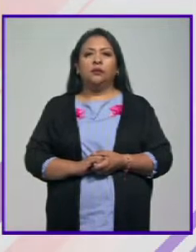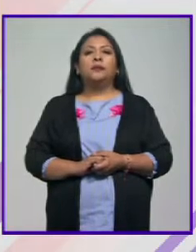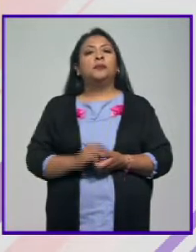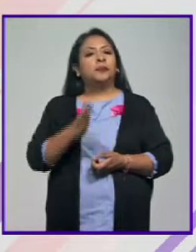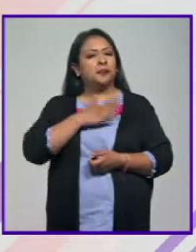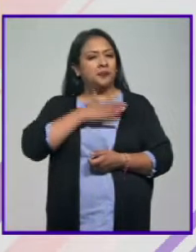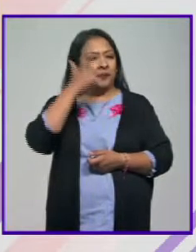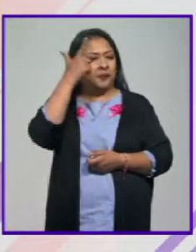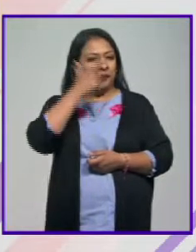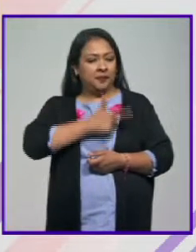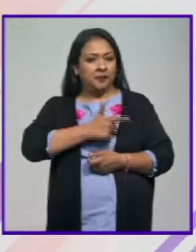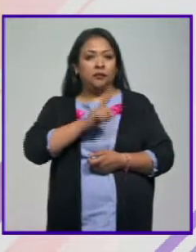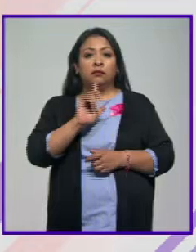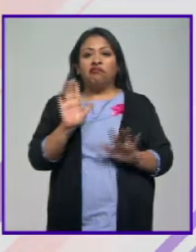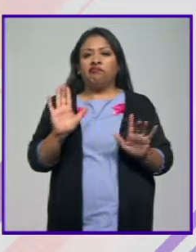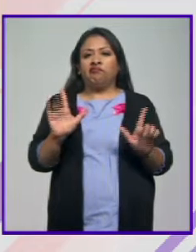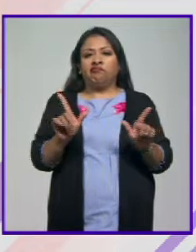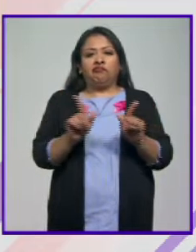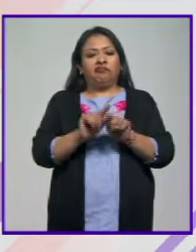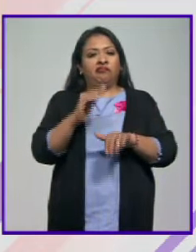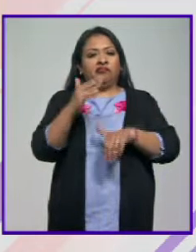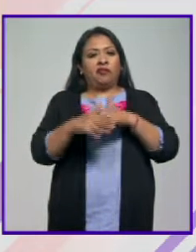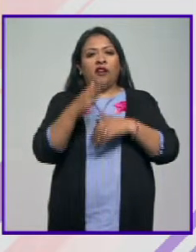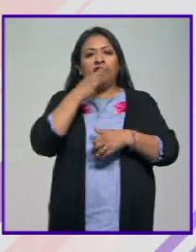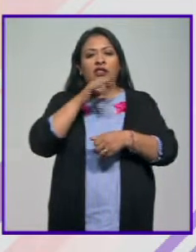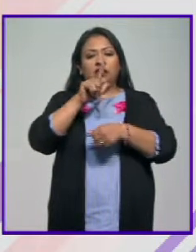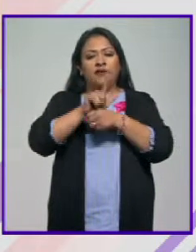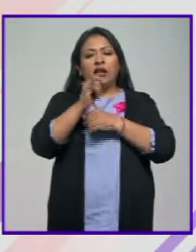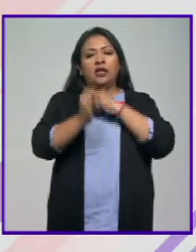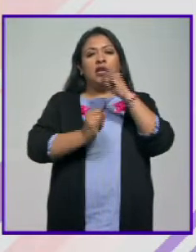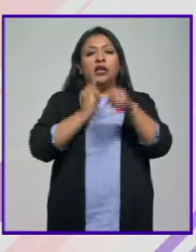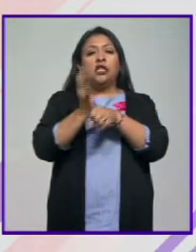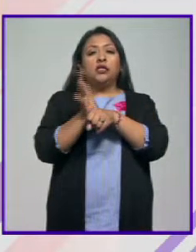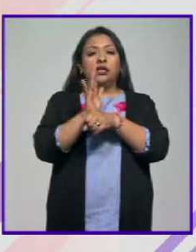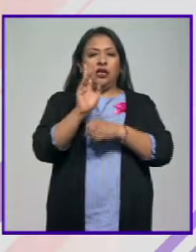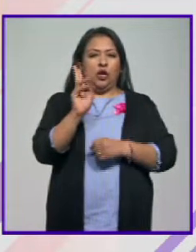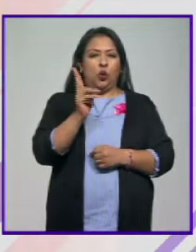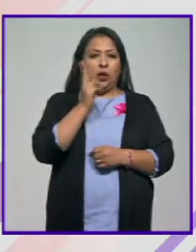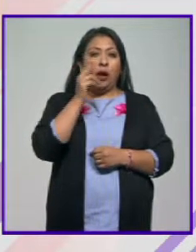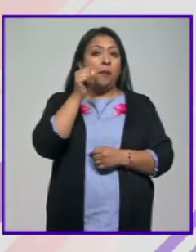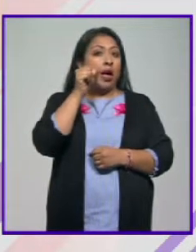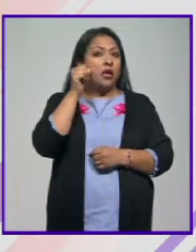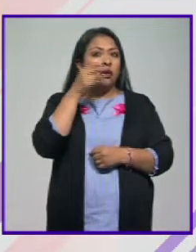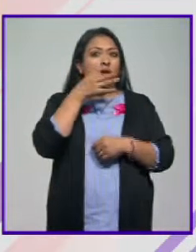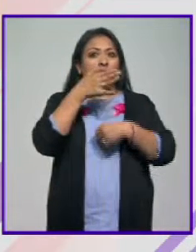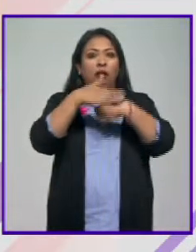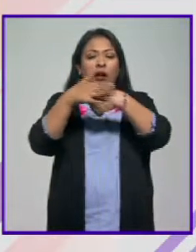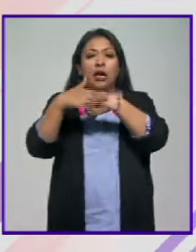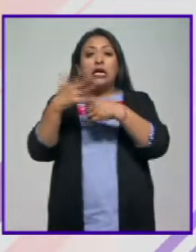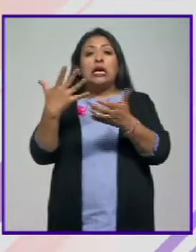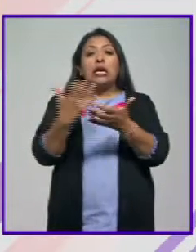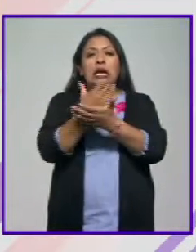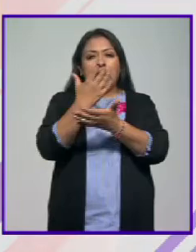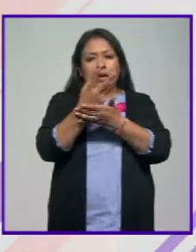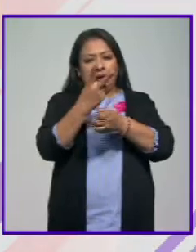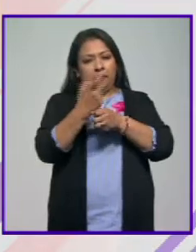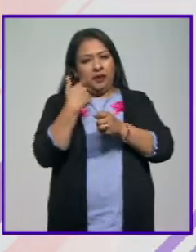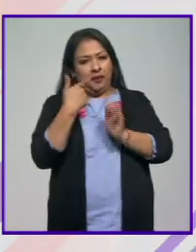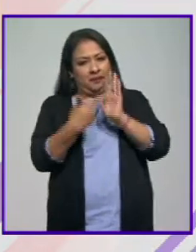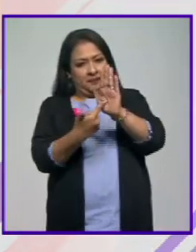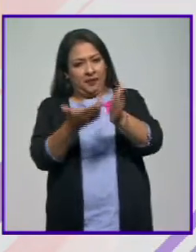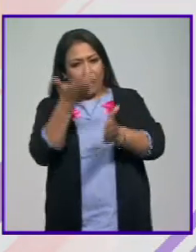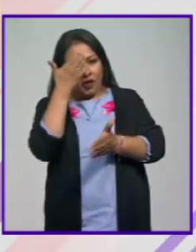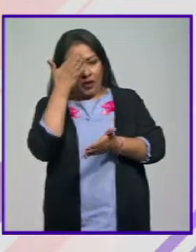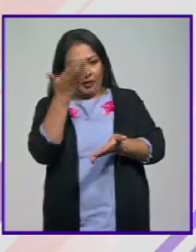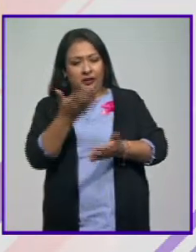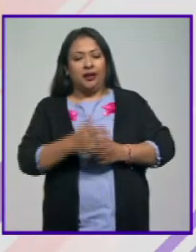Muy buenas noches, pues concluyó el Festival Internacional de Cine de la UNAM y ayer se dieron a conocer los ganadores. Los invito a conocerlos.